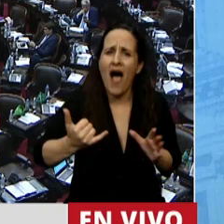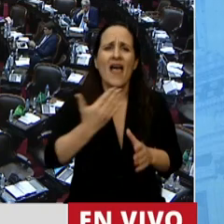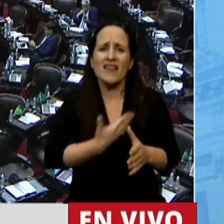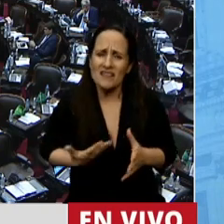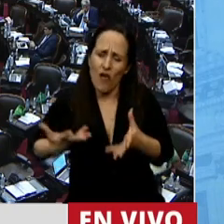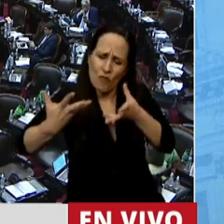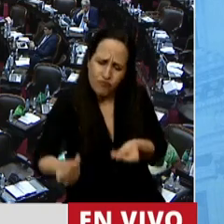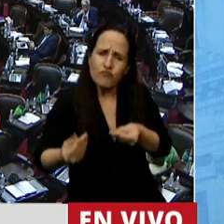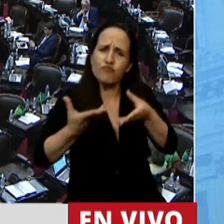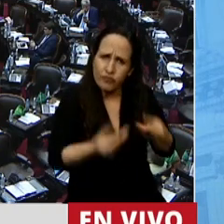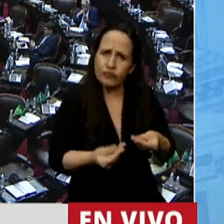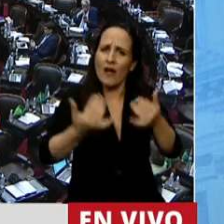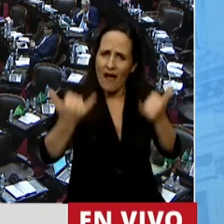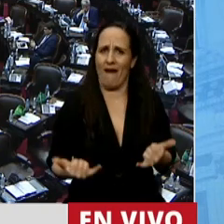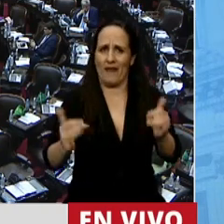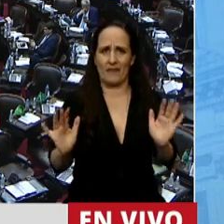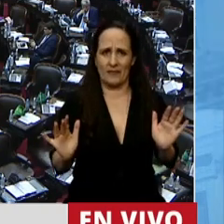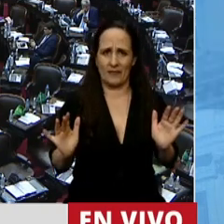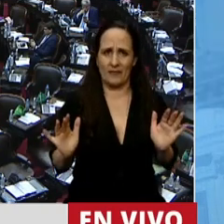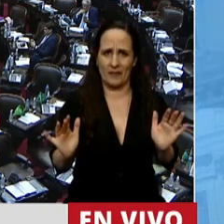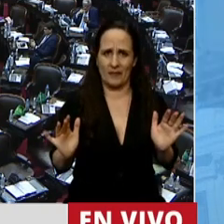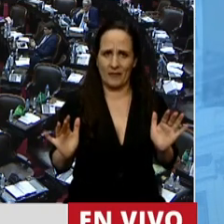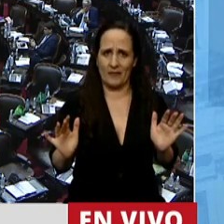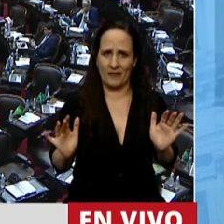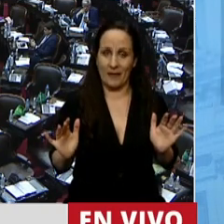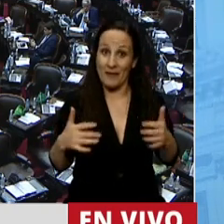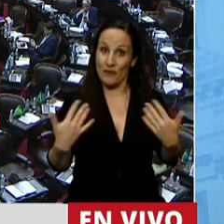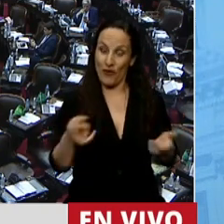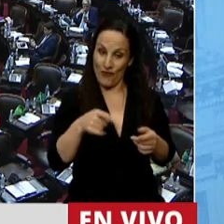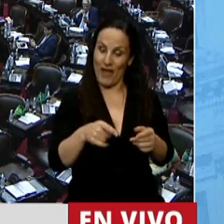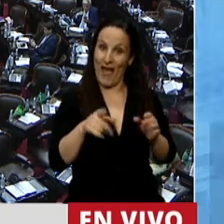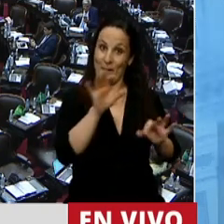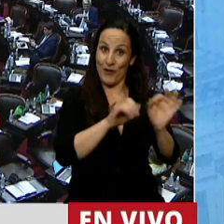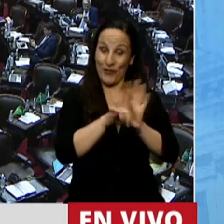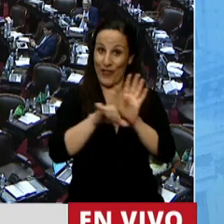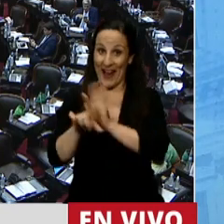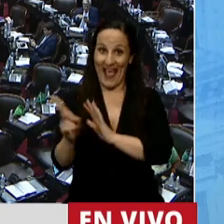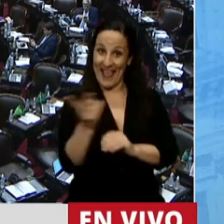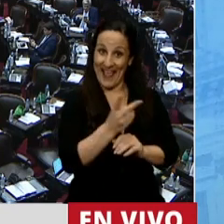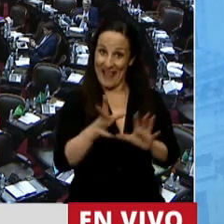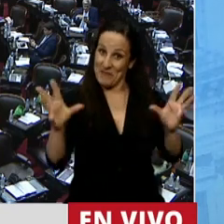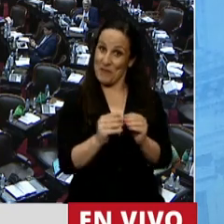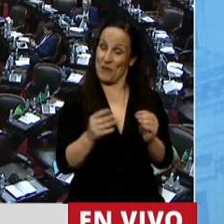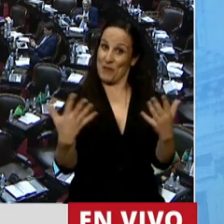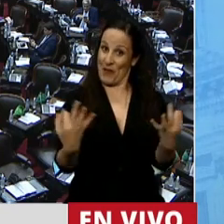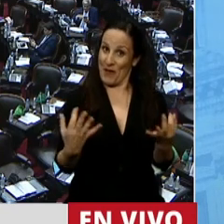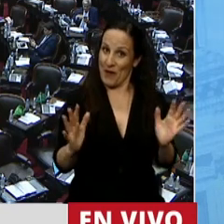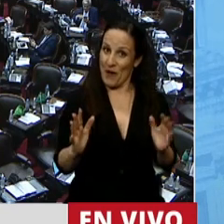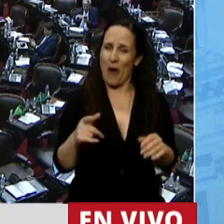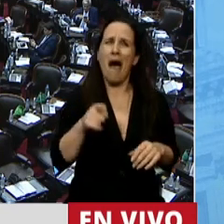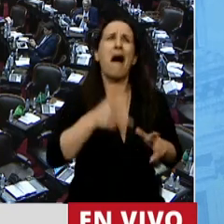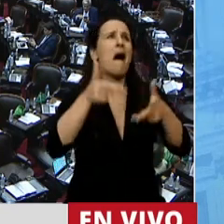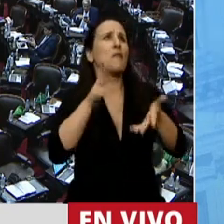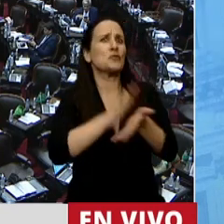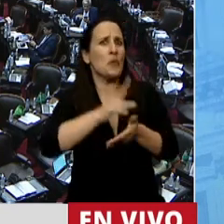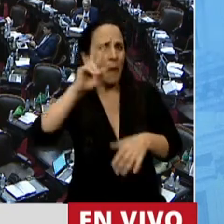Estado. Entonces, tenemos un combo realmente y acá no estamos hablando de muerte.